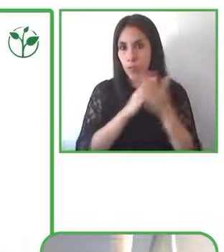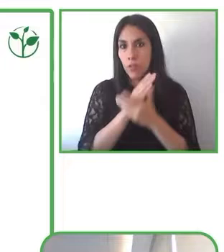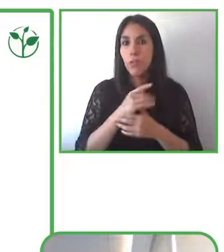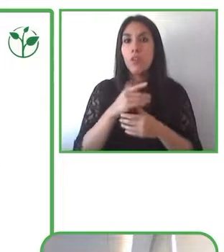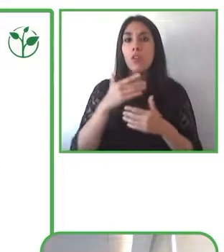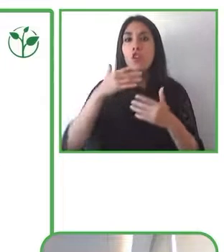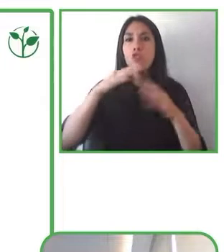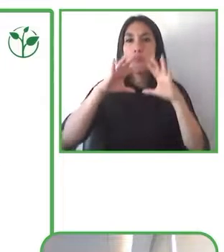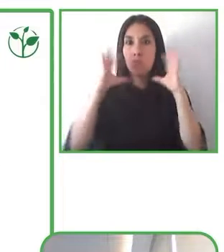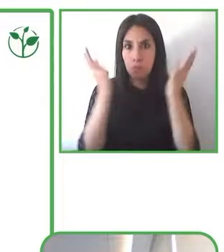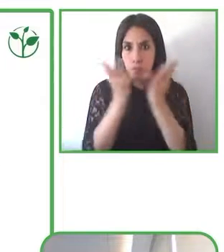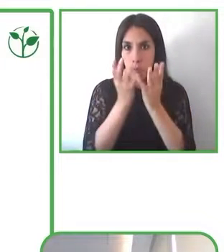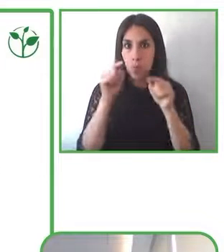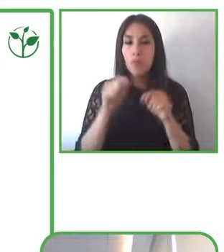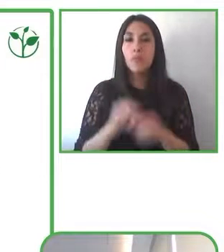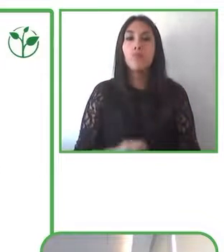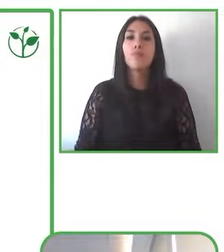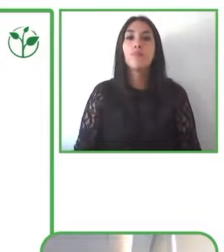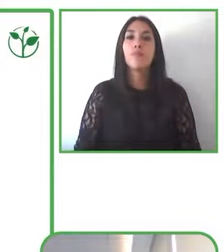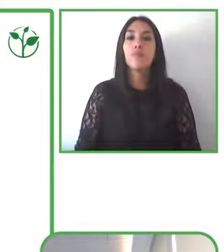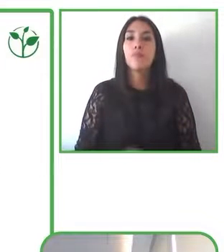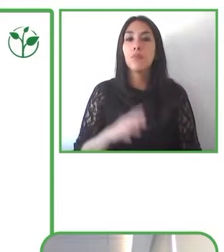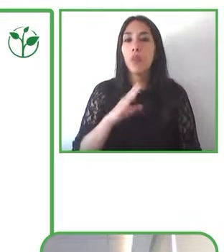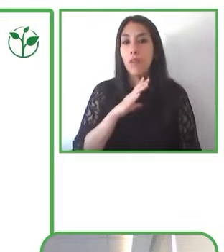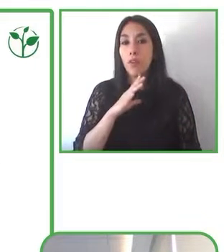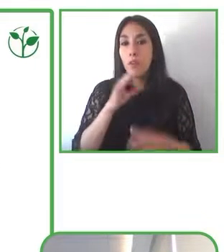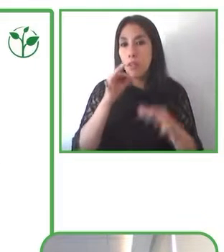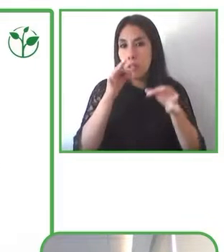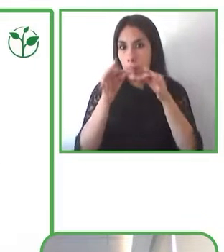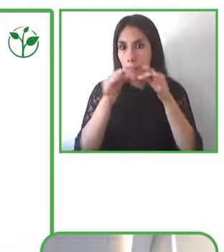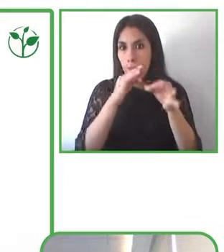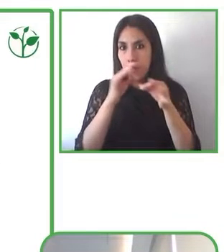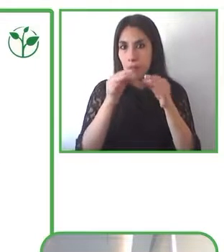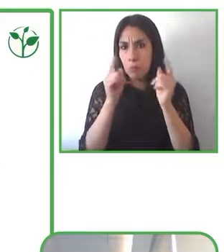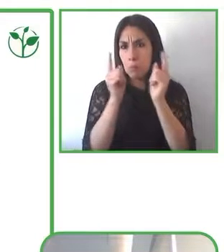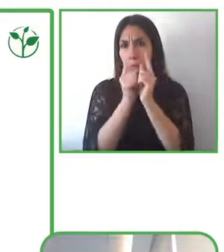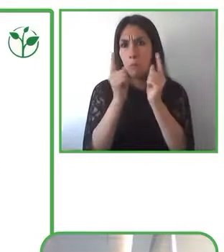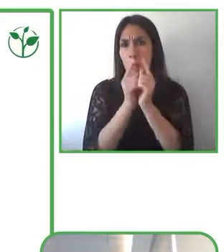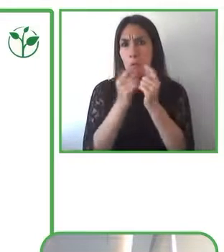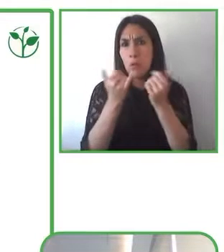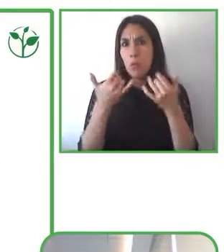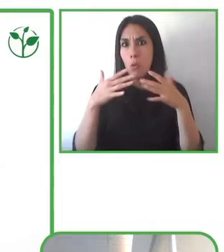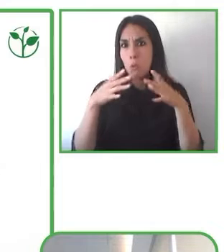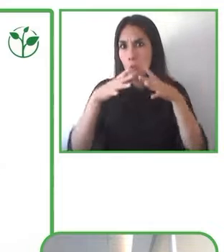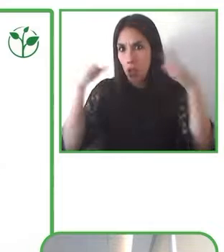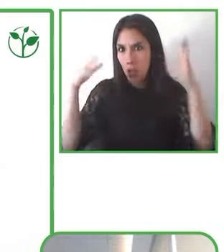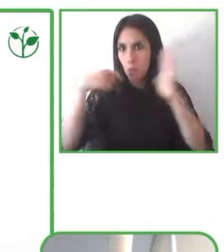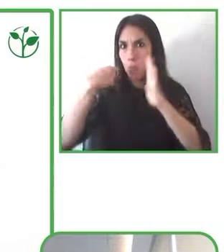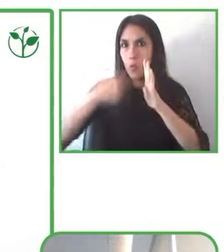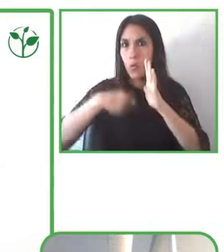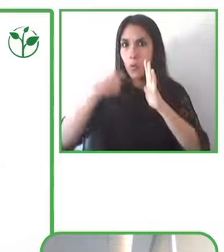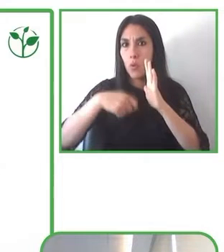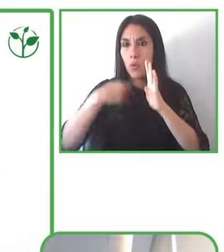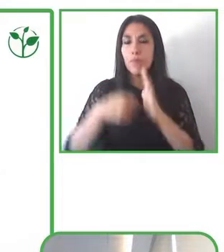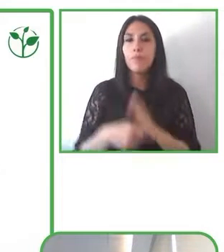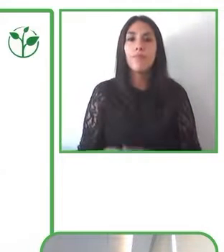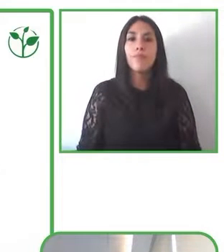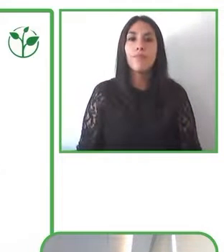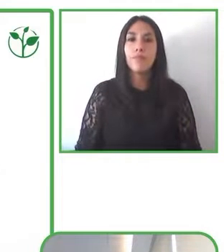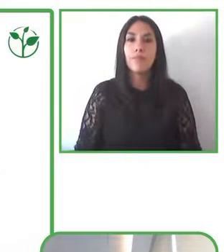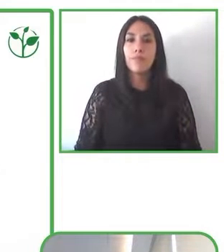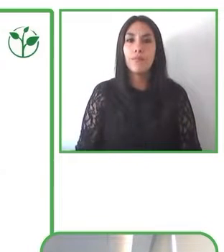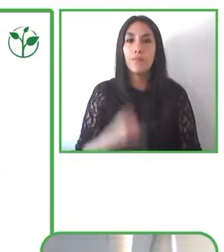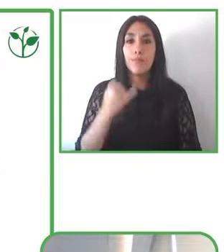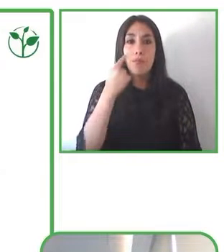Quisiera contarles un poco de este gran proyecto general macro nuestro que lleva nuestro nombre que es el proyecto